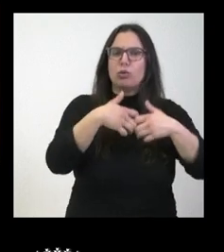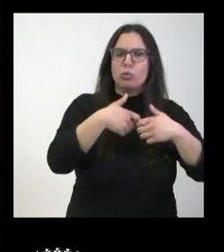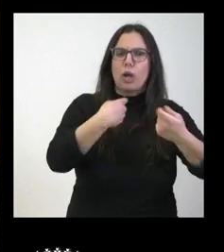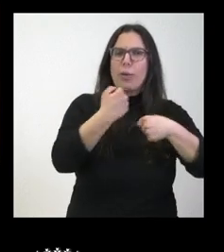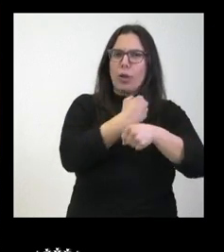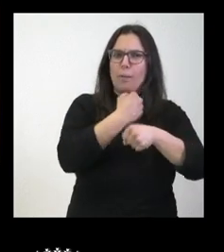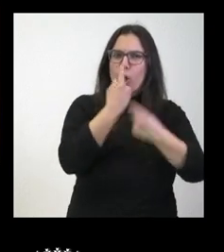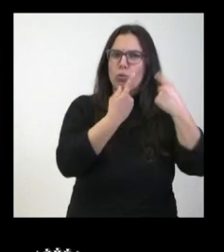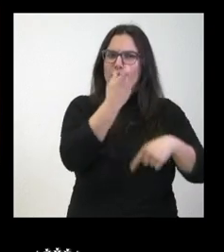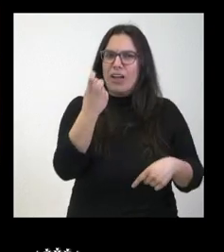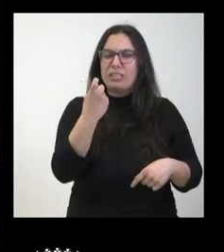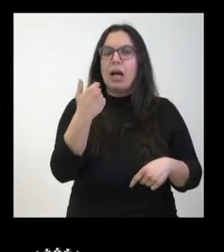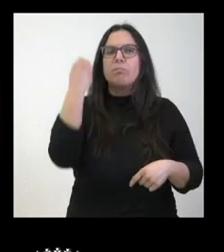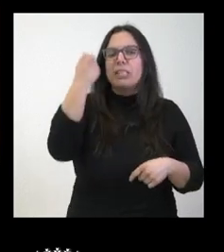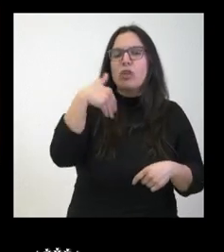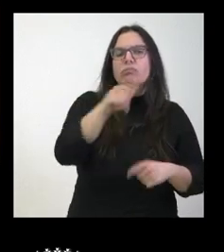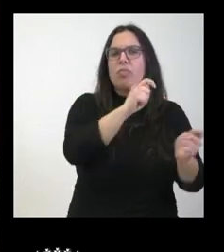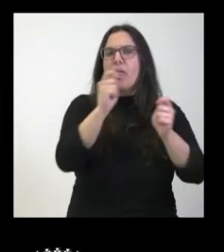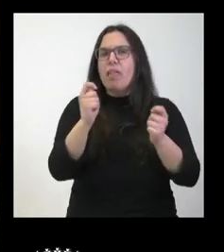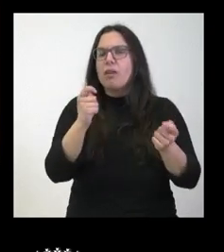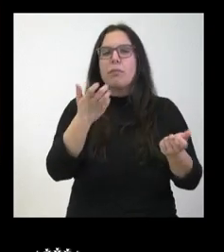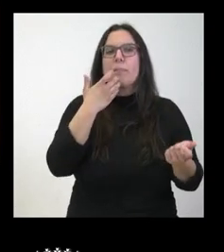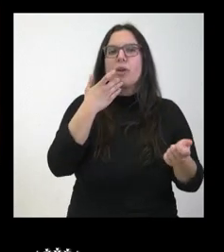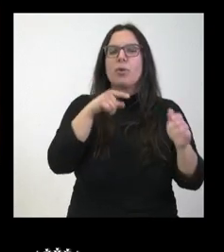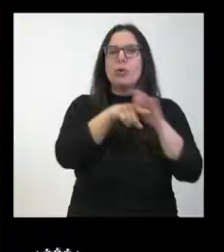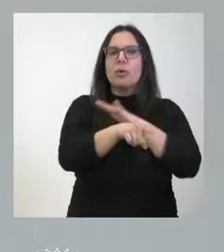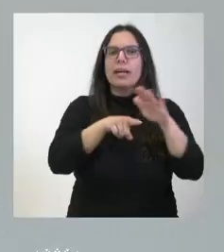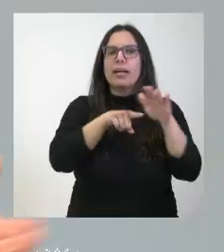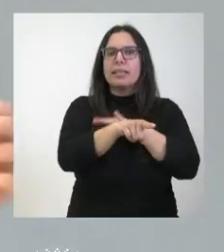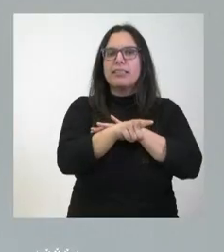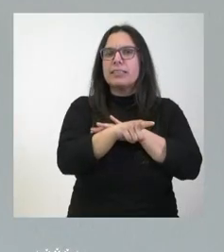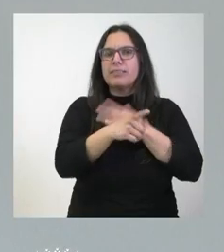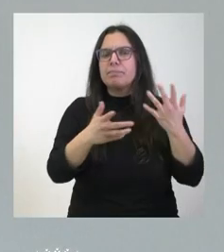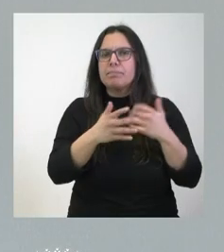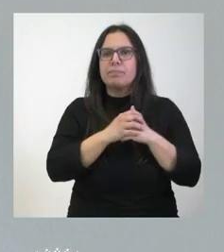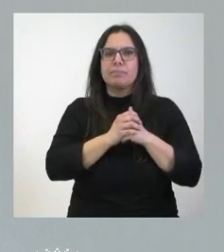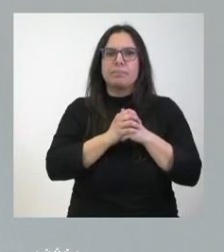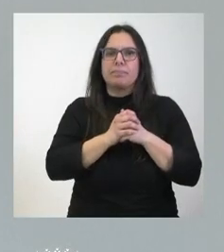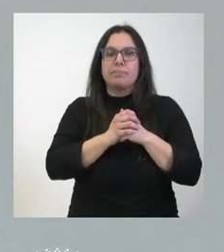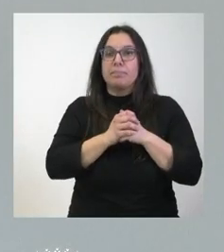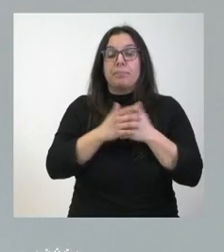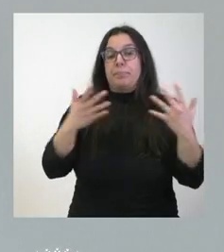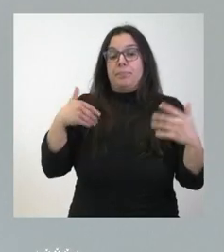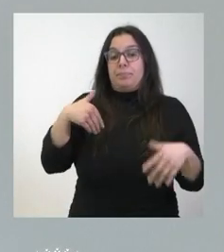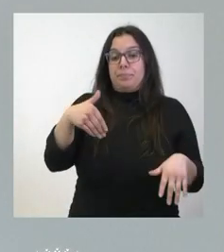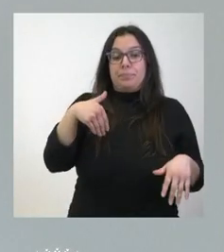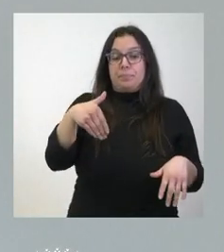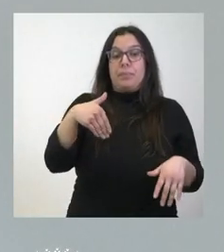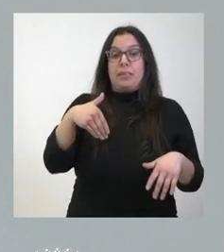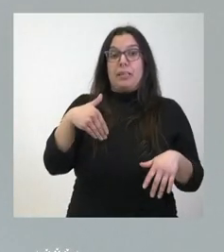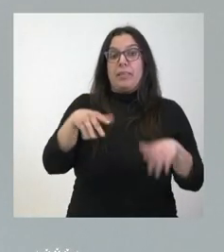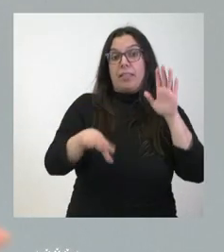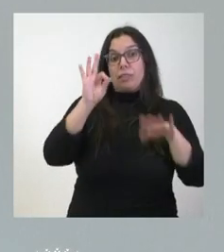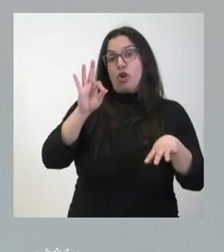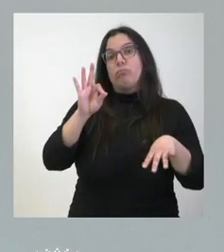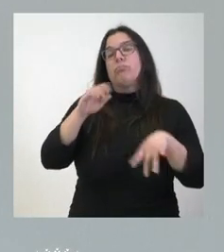Empleo. No sé si está previsto que se puedan cubrir, por ejemplo, el gerente. Pues en cuanto tuvamos una decisión al respecto, la